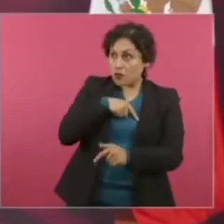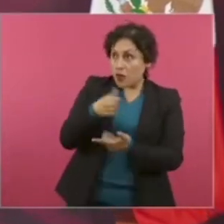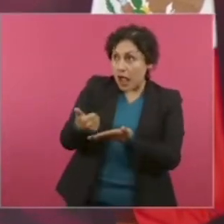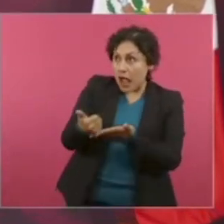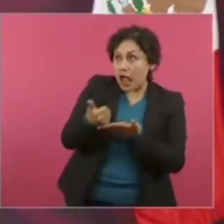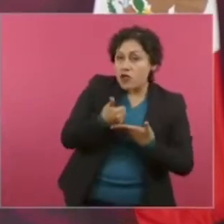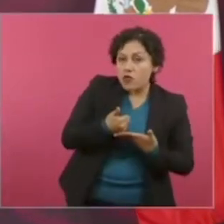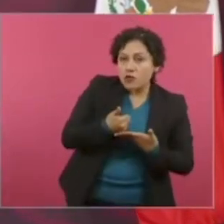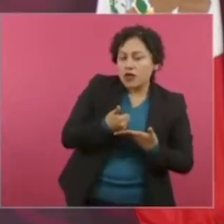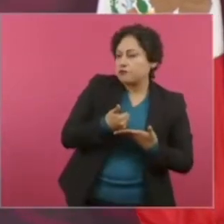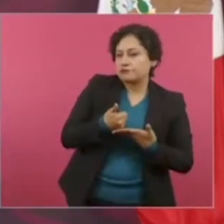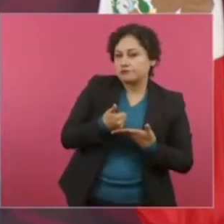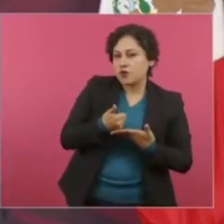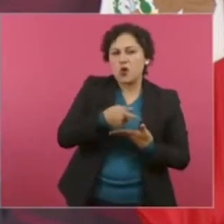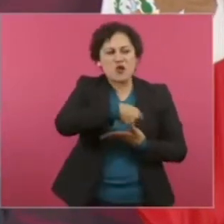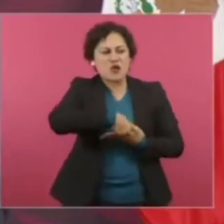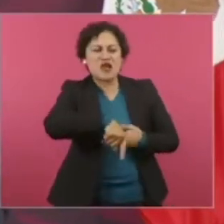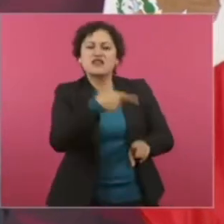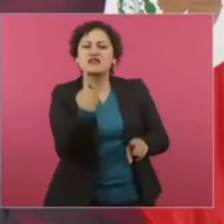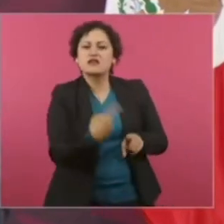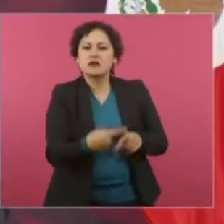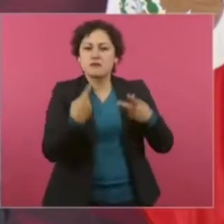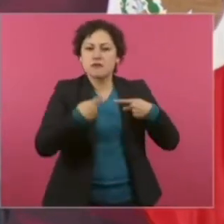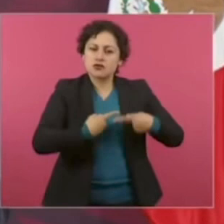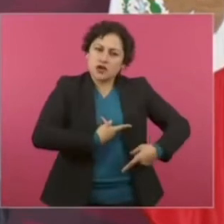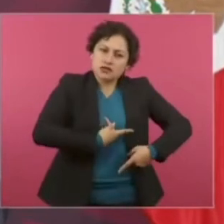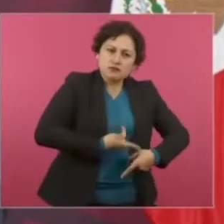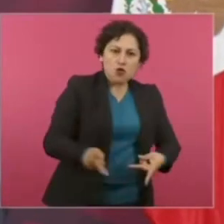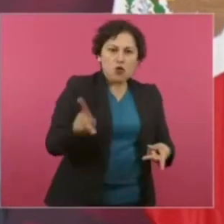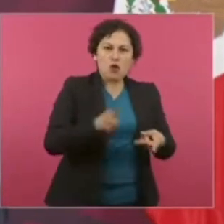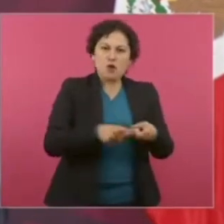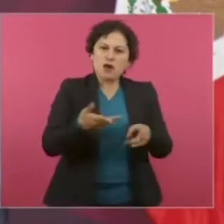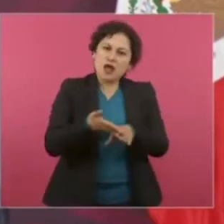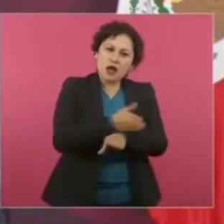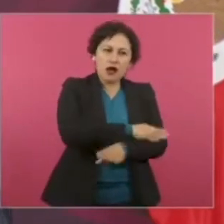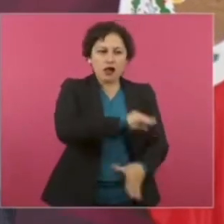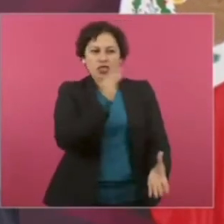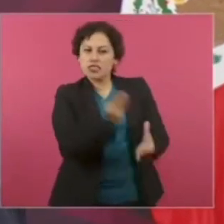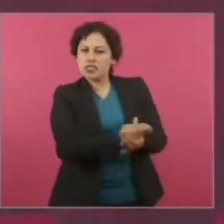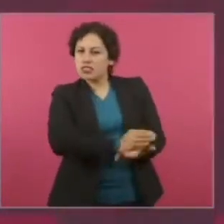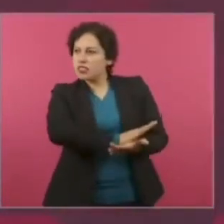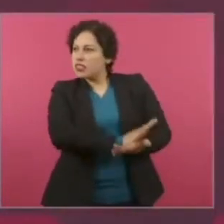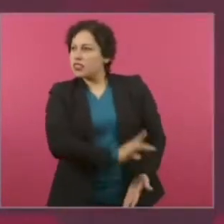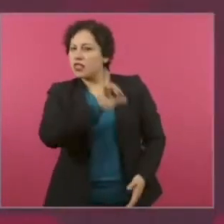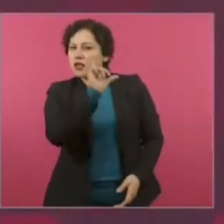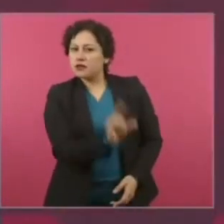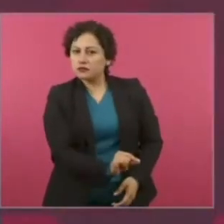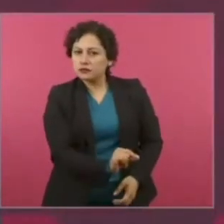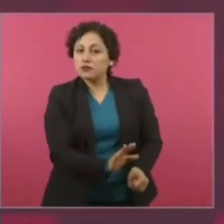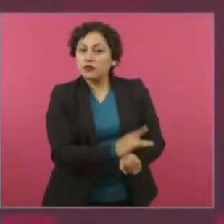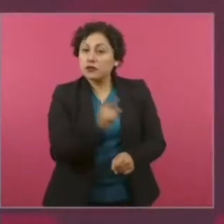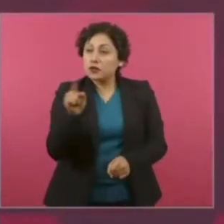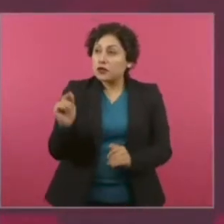desposeídos, los humillados, no, la derecha no piensa